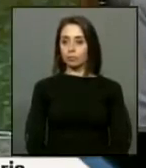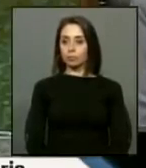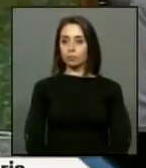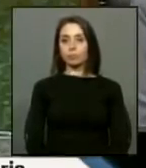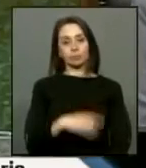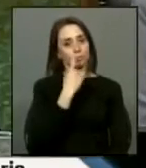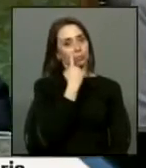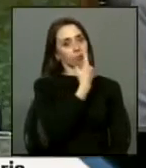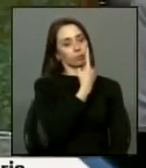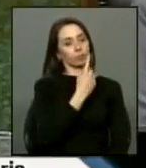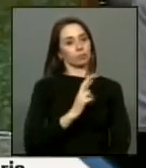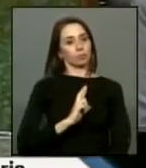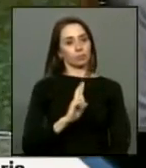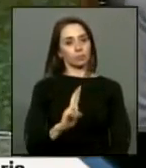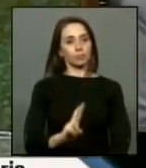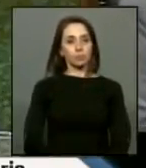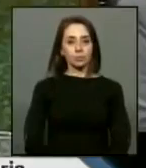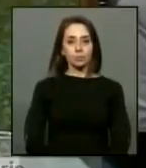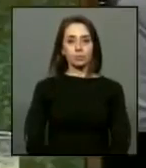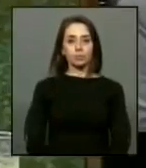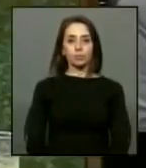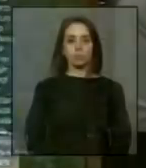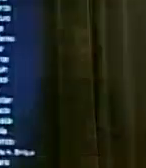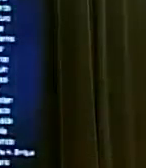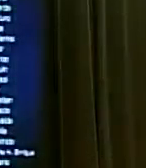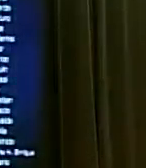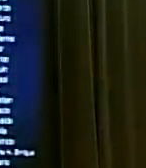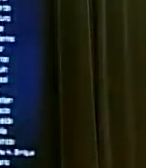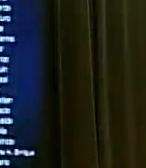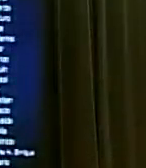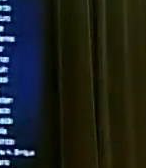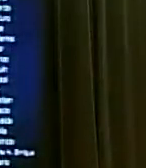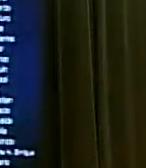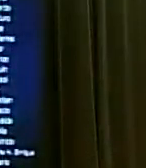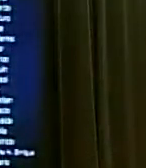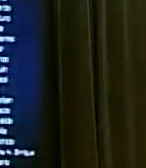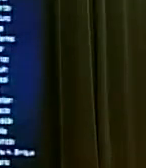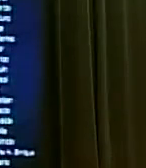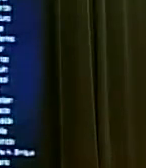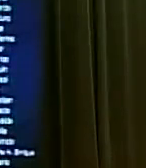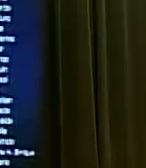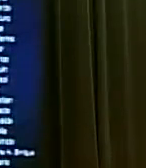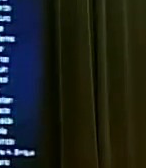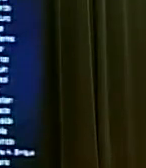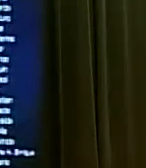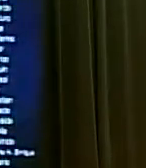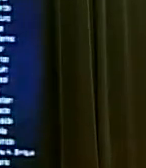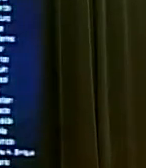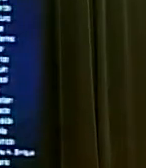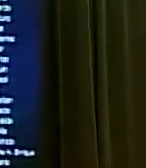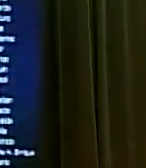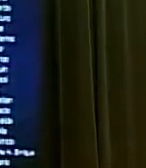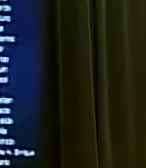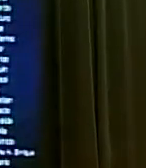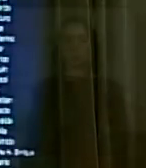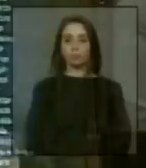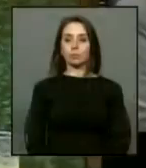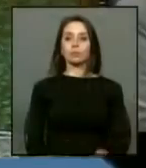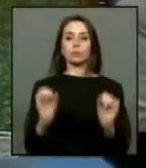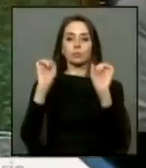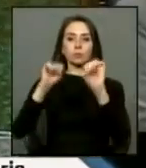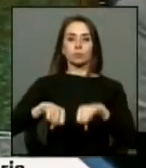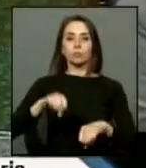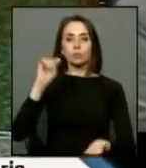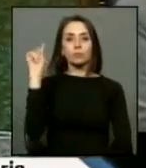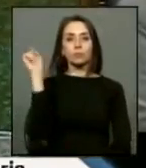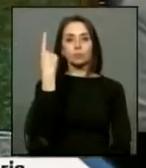resultado de la votación por la afirmativa 59 votos uno en contra y 24 abstenciones aprobado en general